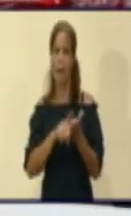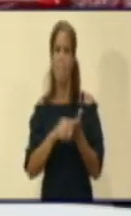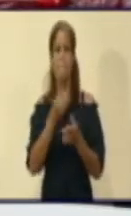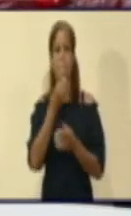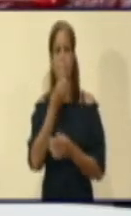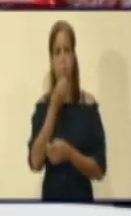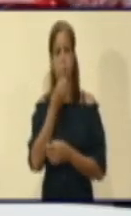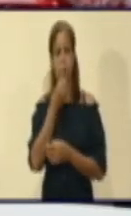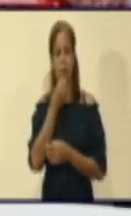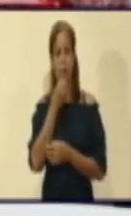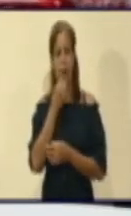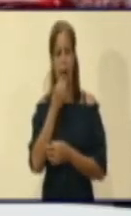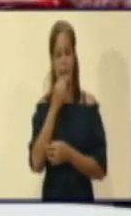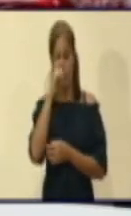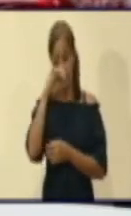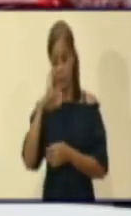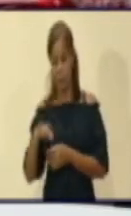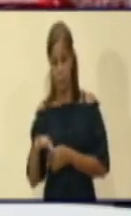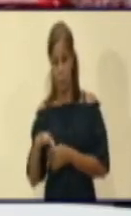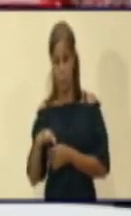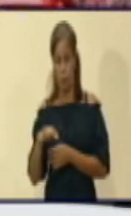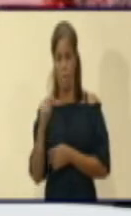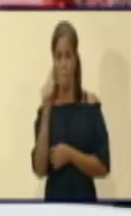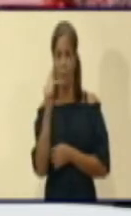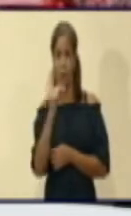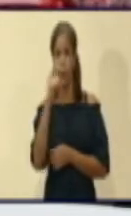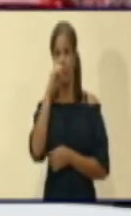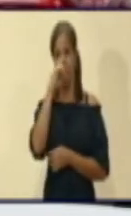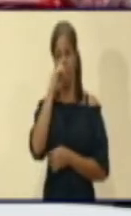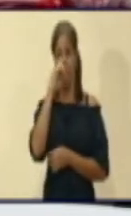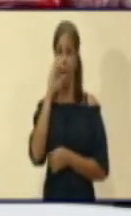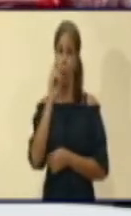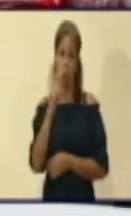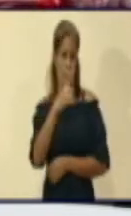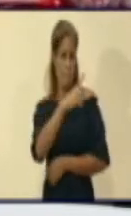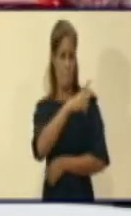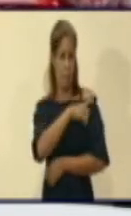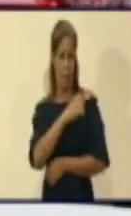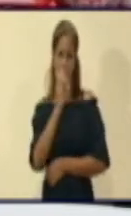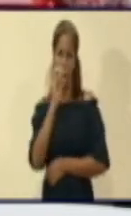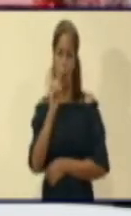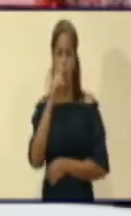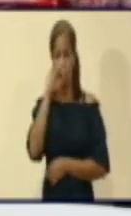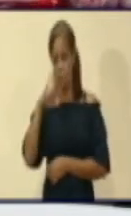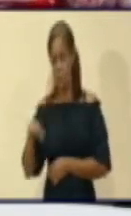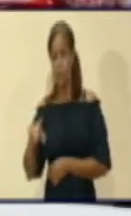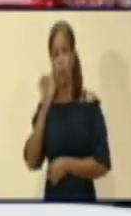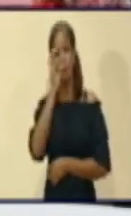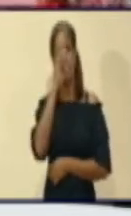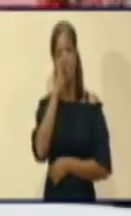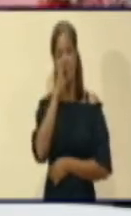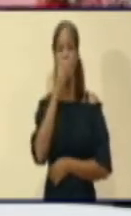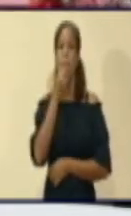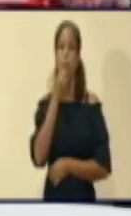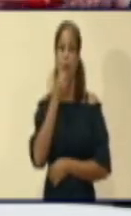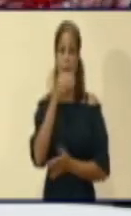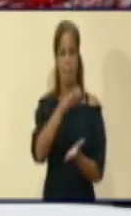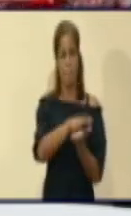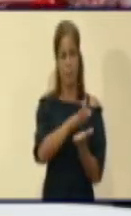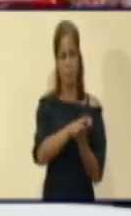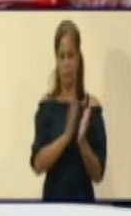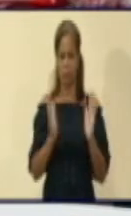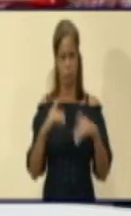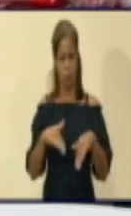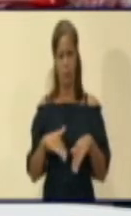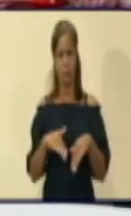un menor que se encuentra en el círculo infantil o que se encuentra en la enseñanza primaria o especial, es decir, que se mantiene suspendido, como